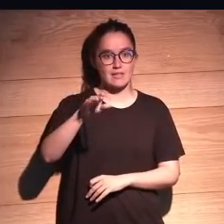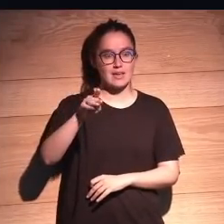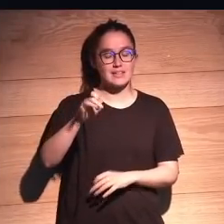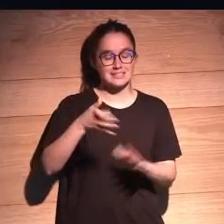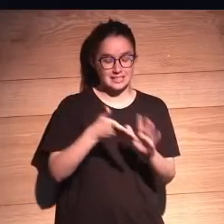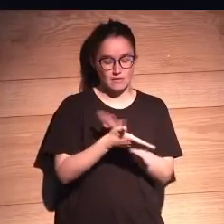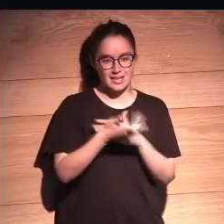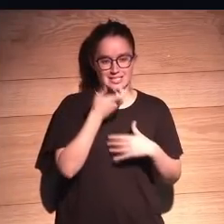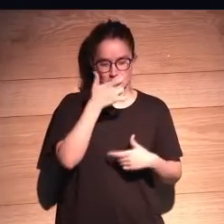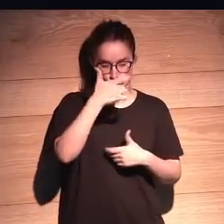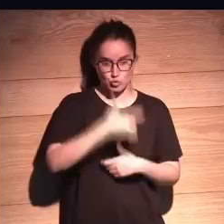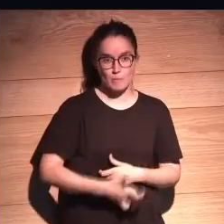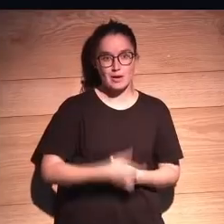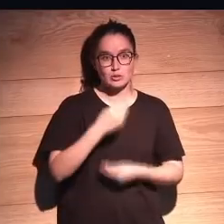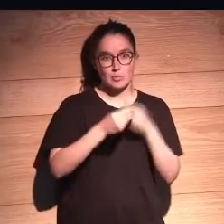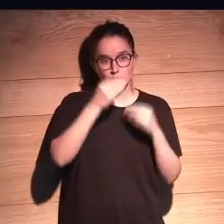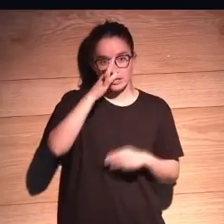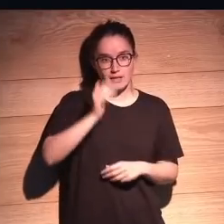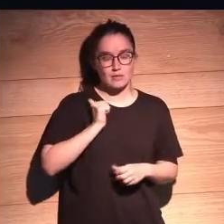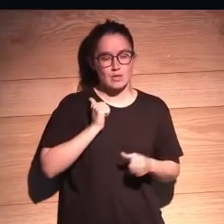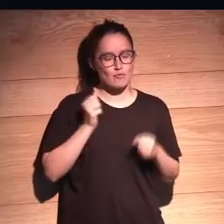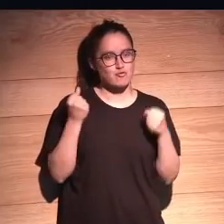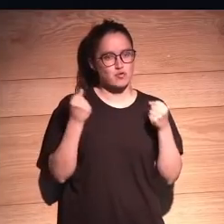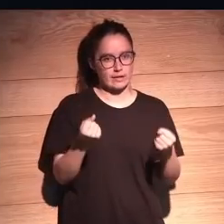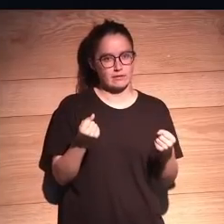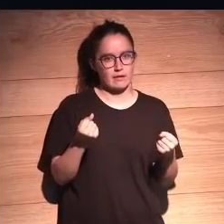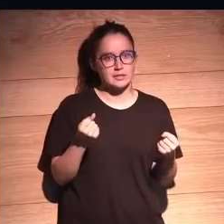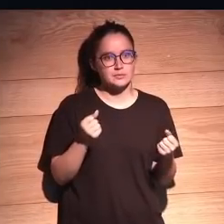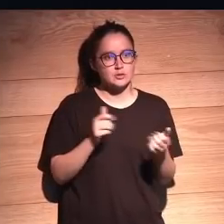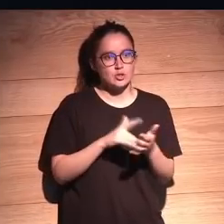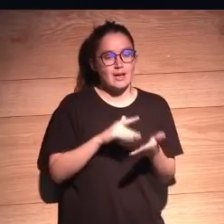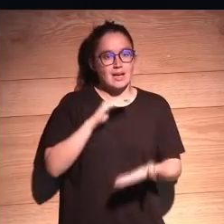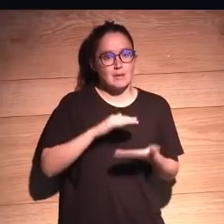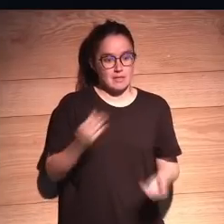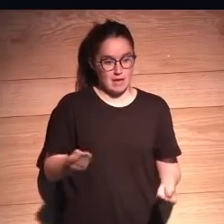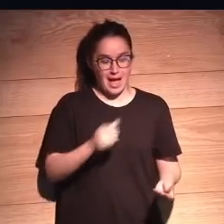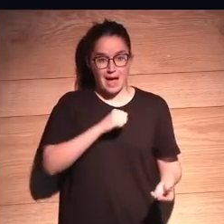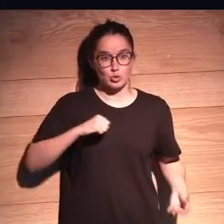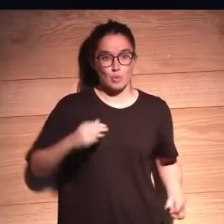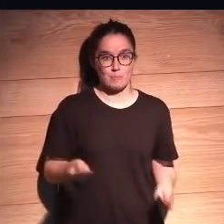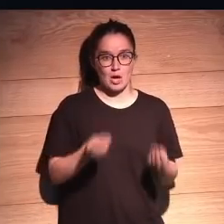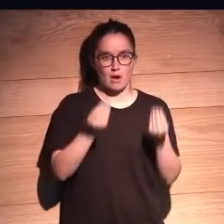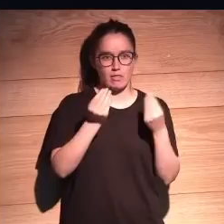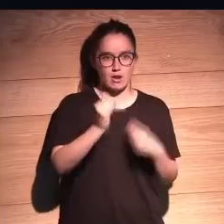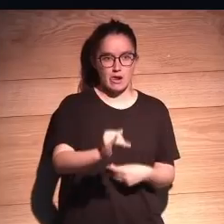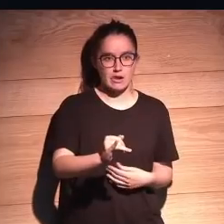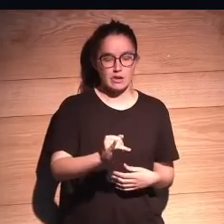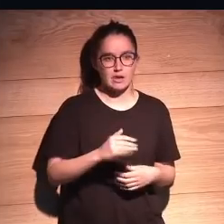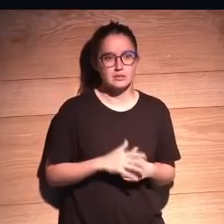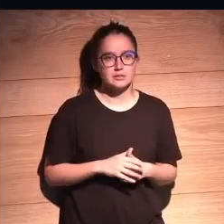hacemos inteligencias artificiales tan potentes que son capaces de mejorarse a sí mismas ¿vale?